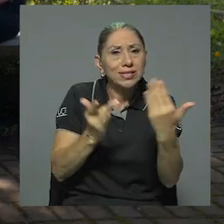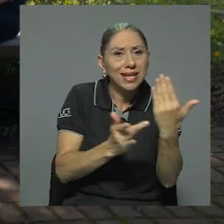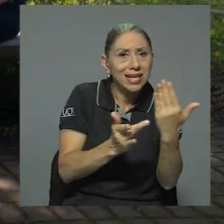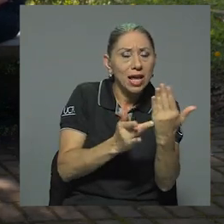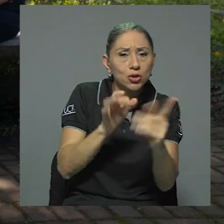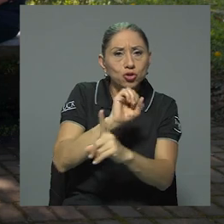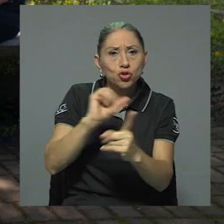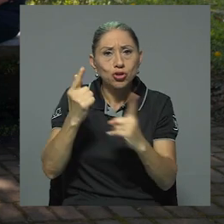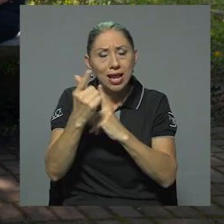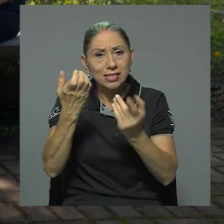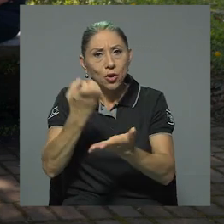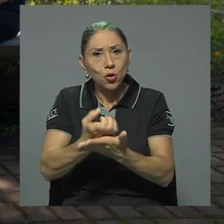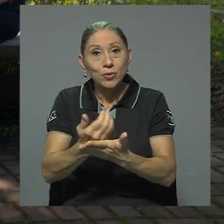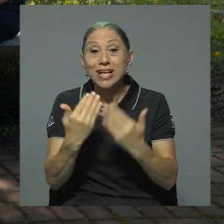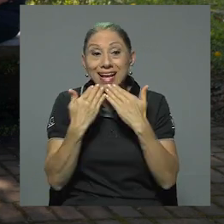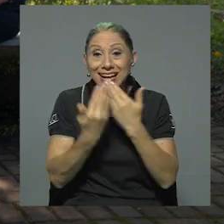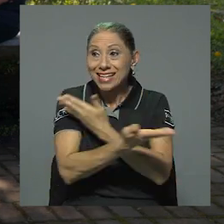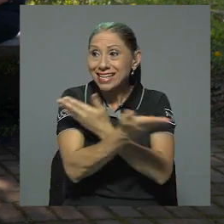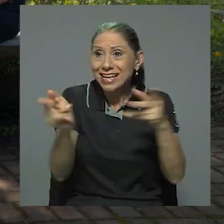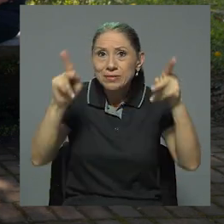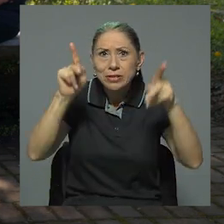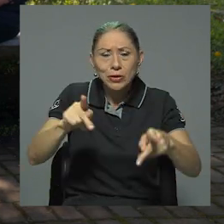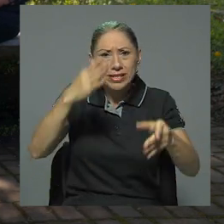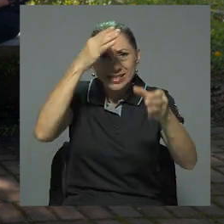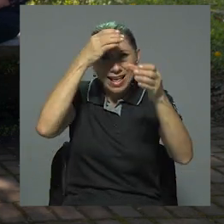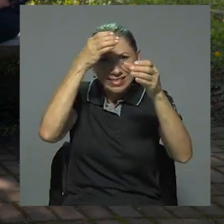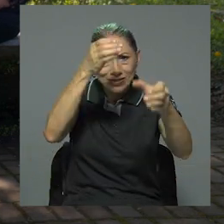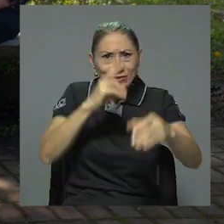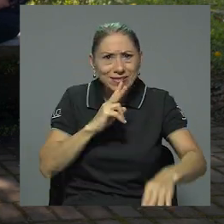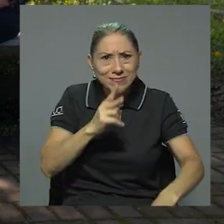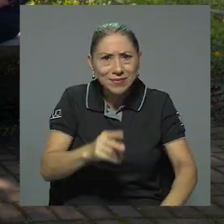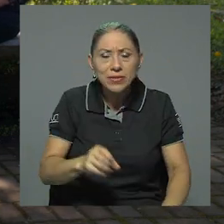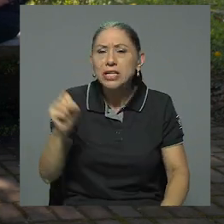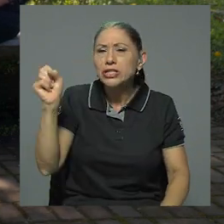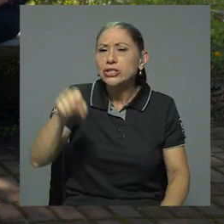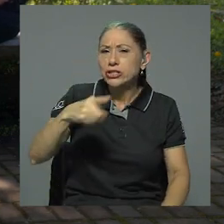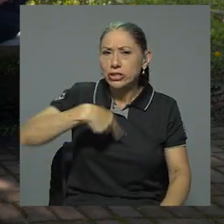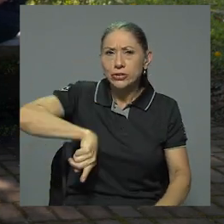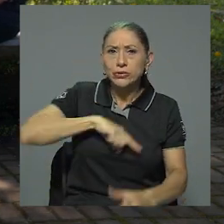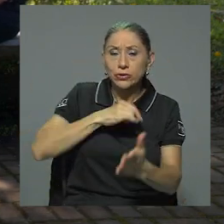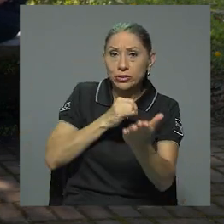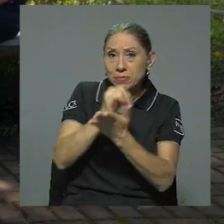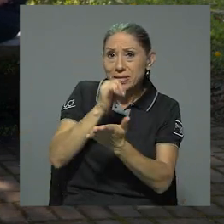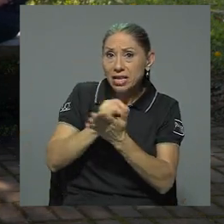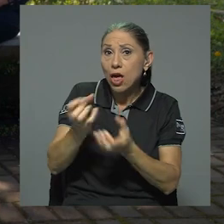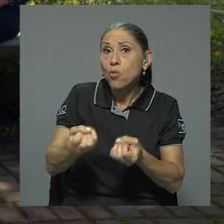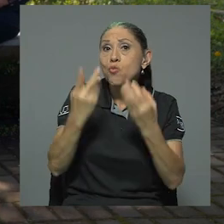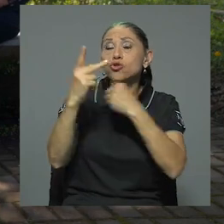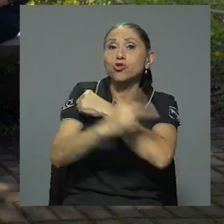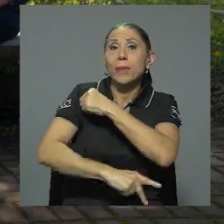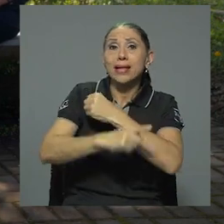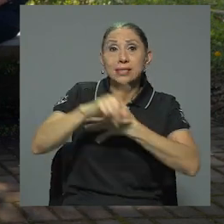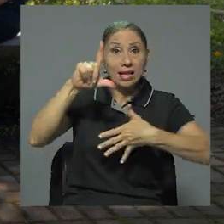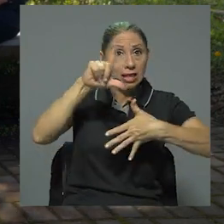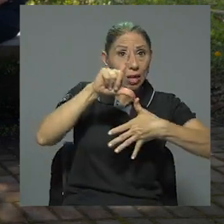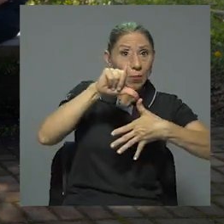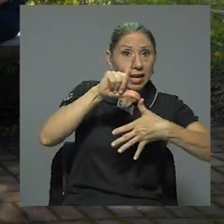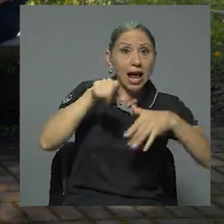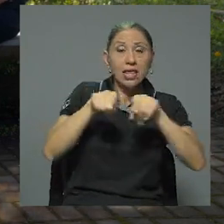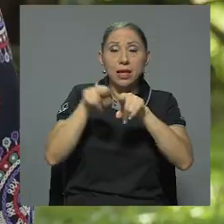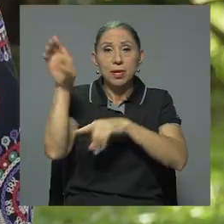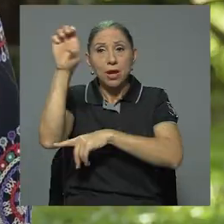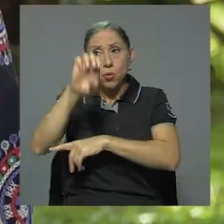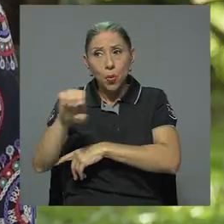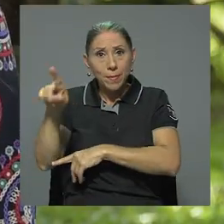sociales, económicas, gracias a estos talentosos, ¿no es así? Claro, nosotros hemos investigado que en muchos países, tanto de Latinoamérica como